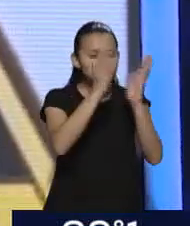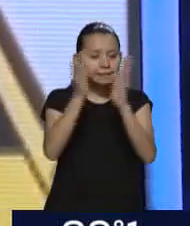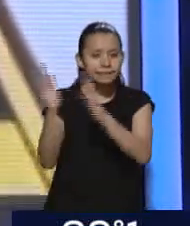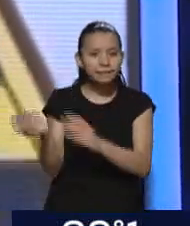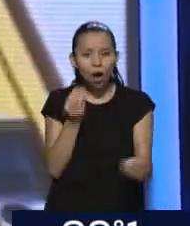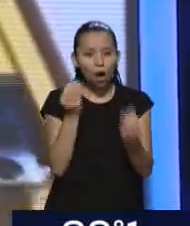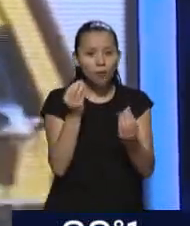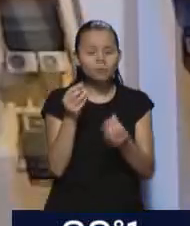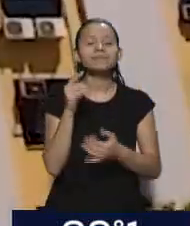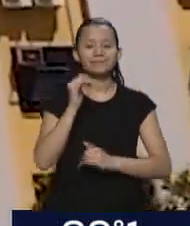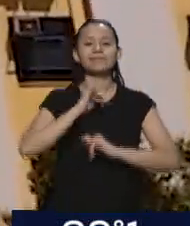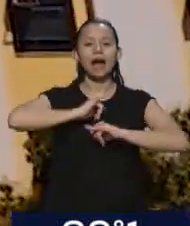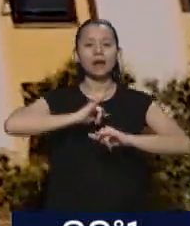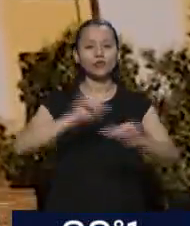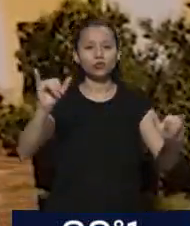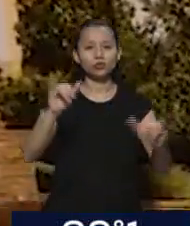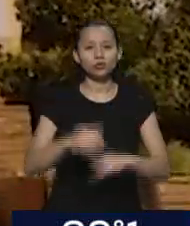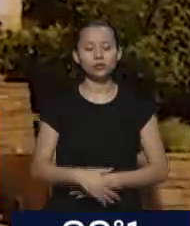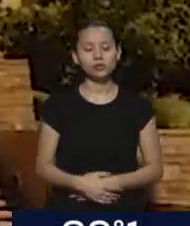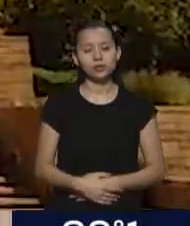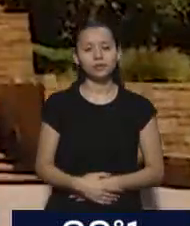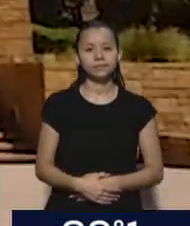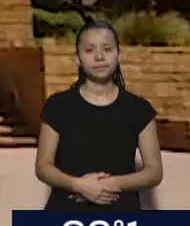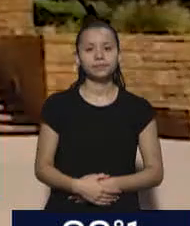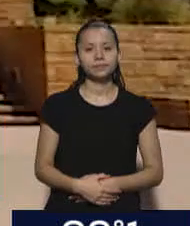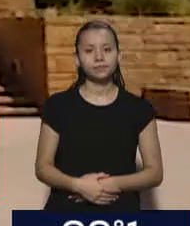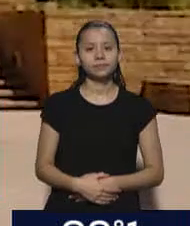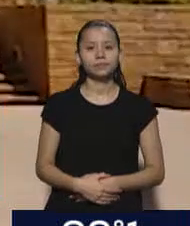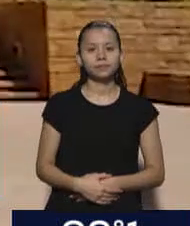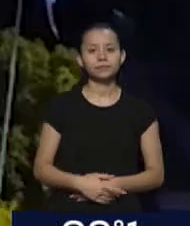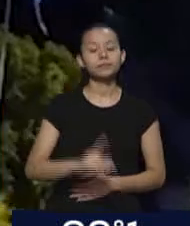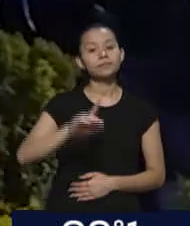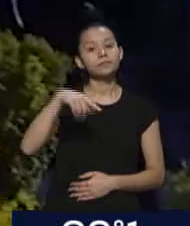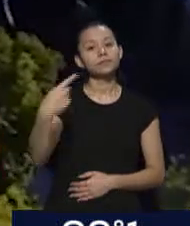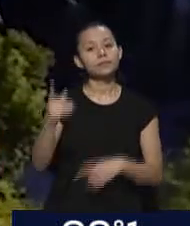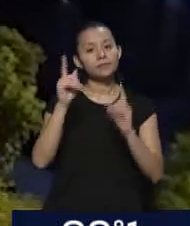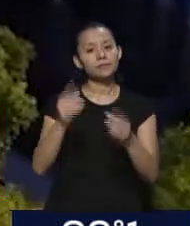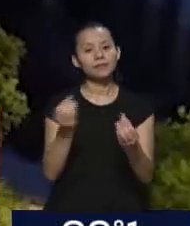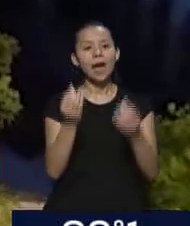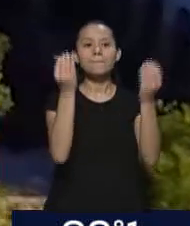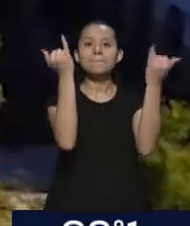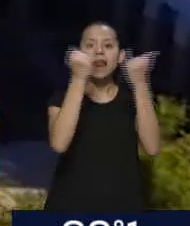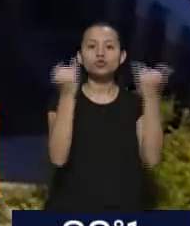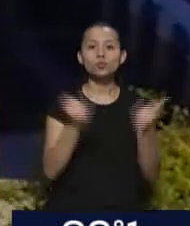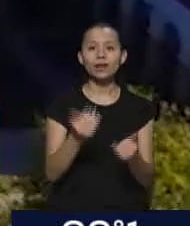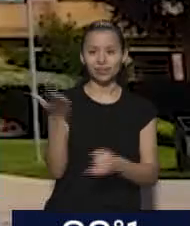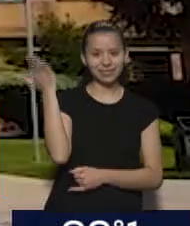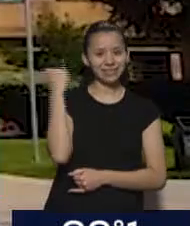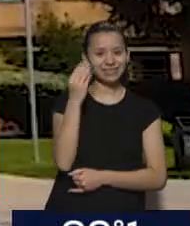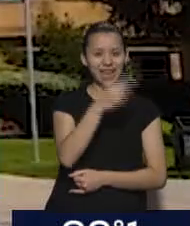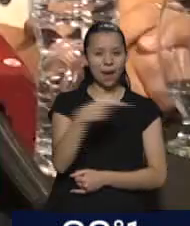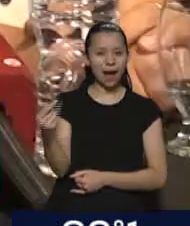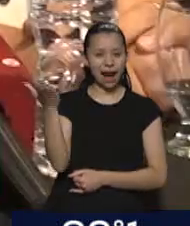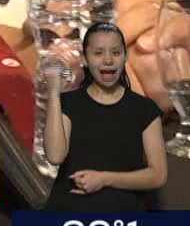asentada toda su política de gobierno. Después, obviamente, él metió mano en el presupuesto que conocimos algunas semanas atrás.